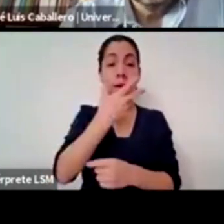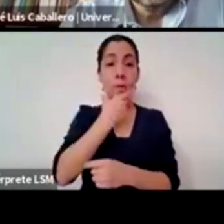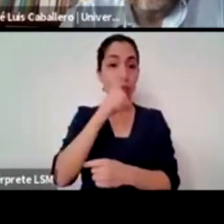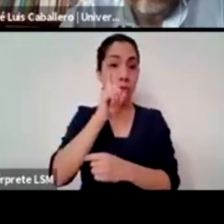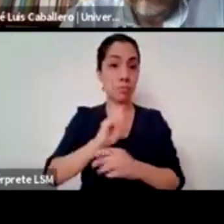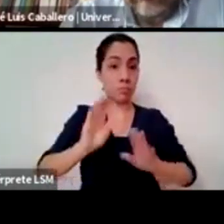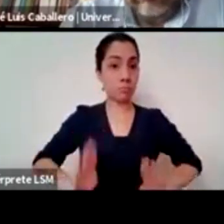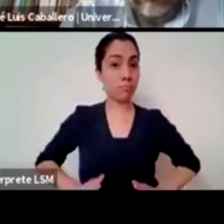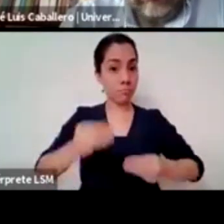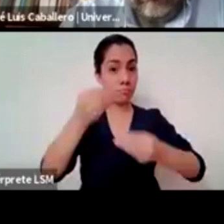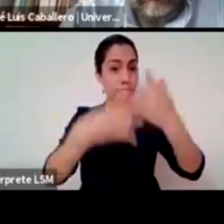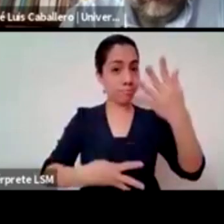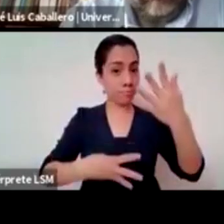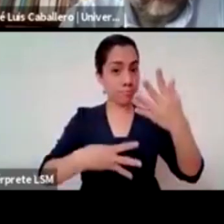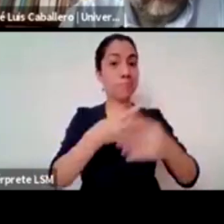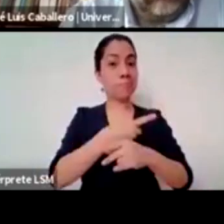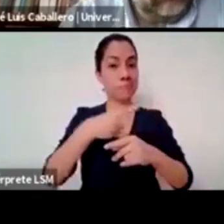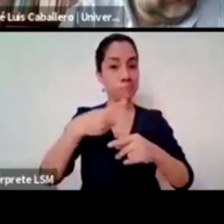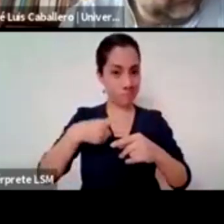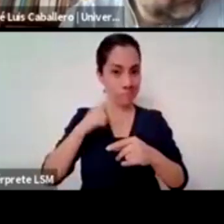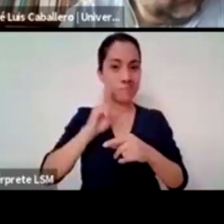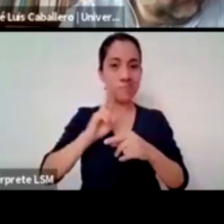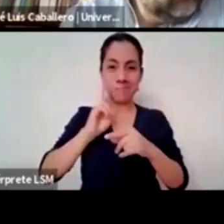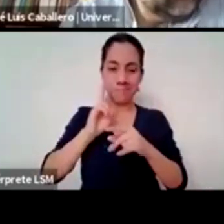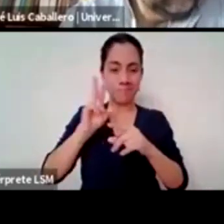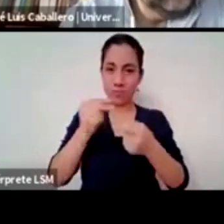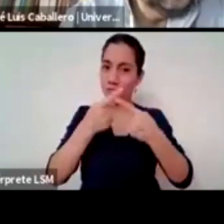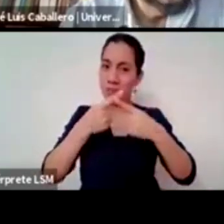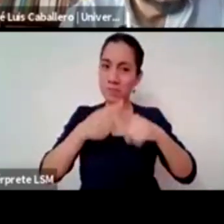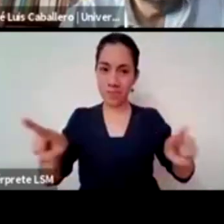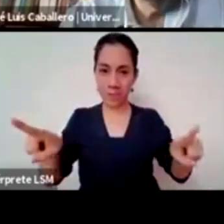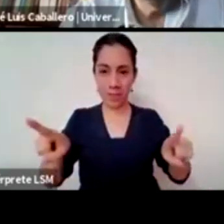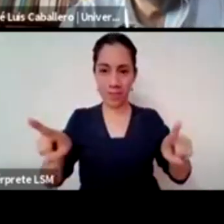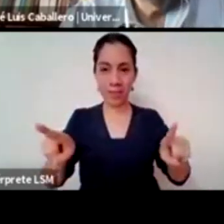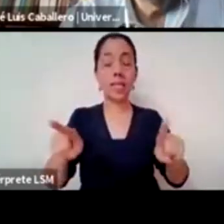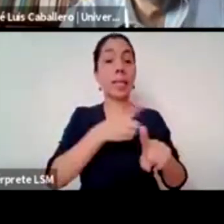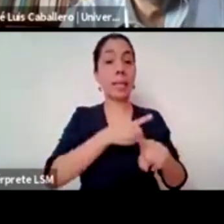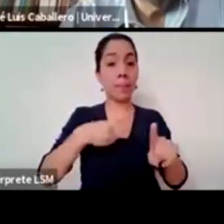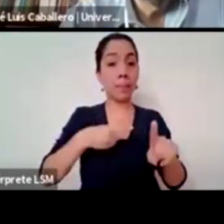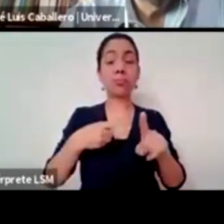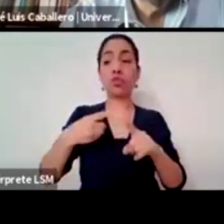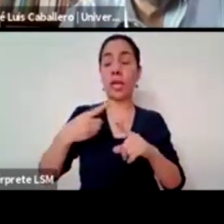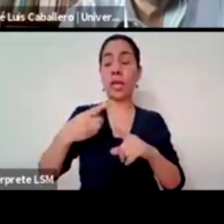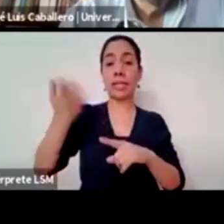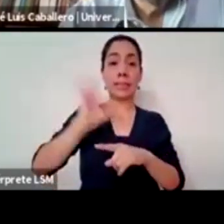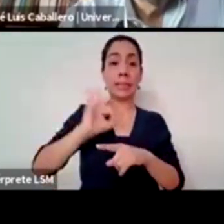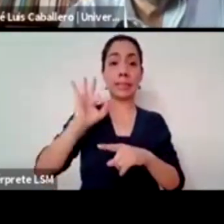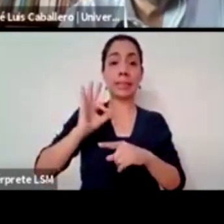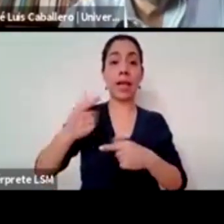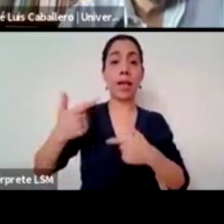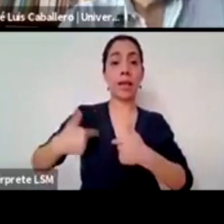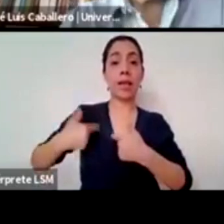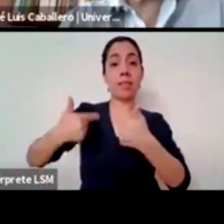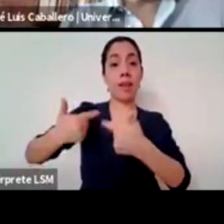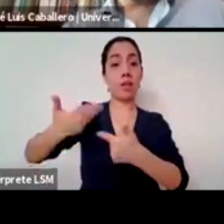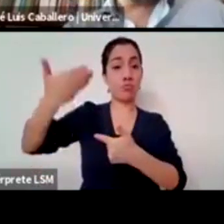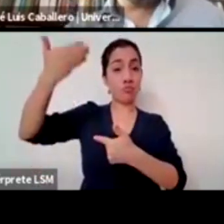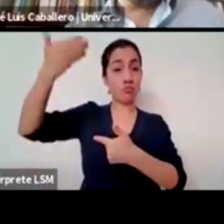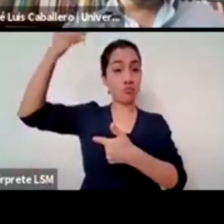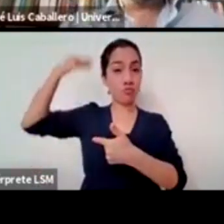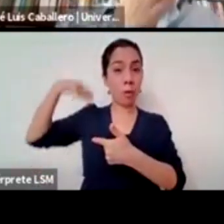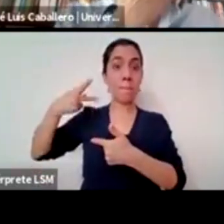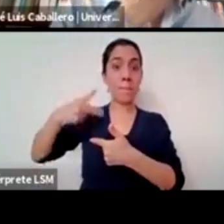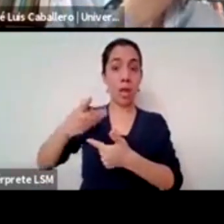es muy necesario atajar estas faltas de informaciones con las nuevas generaciones pero estas mismas generaciones